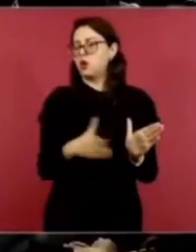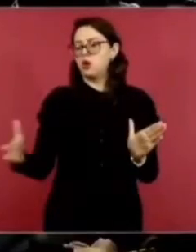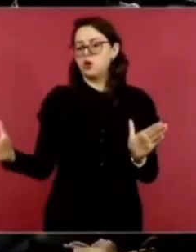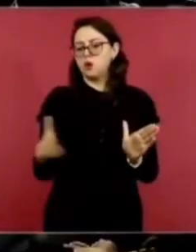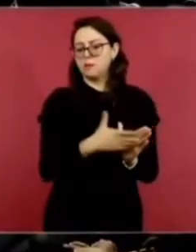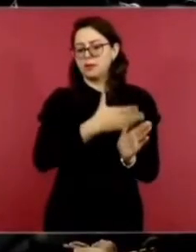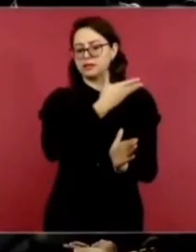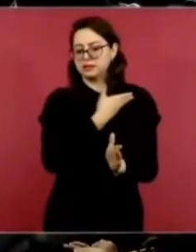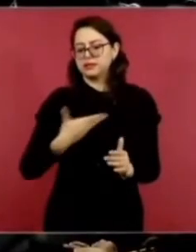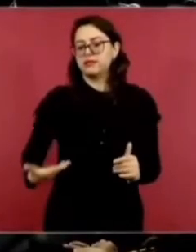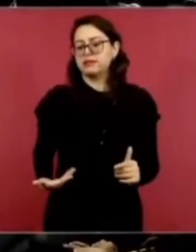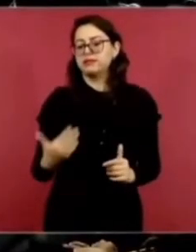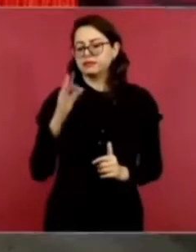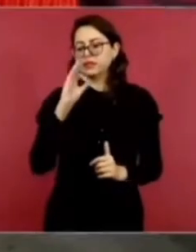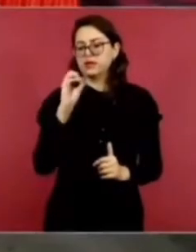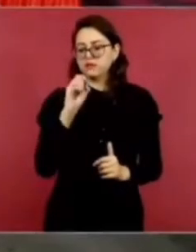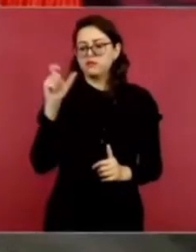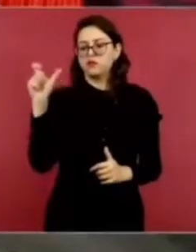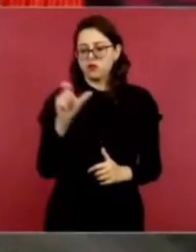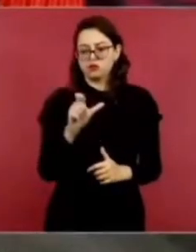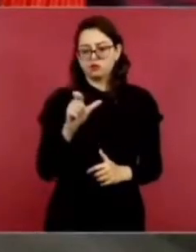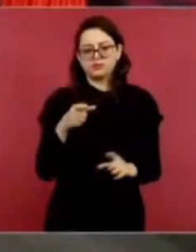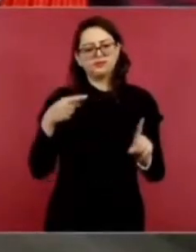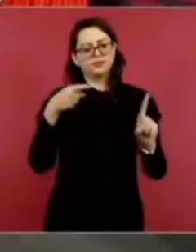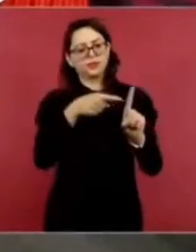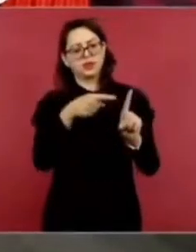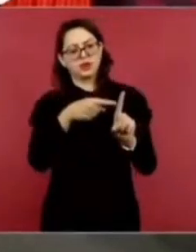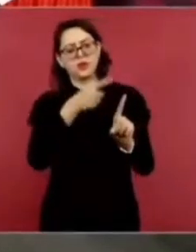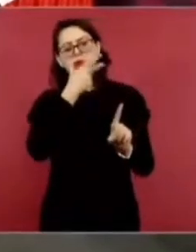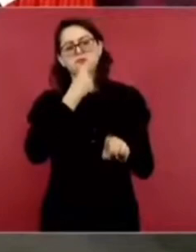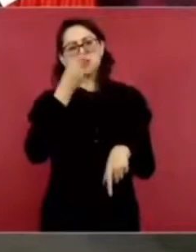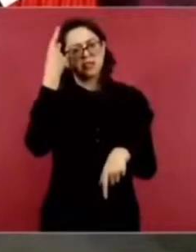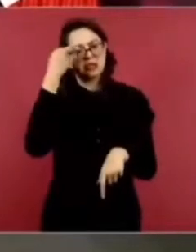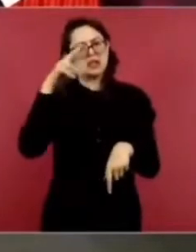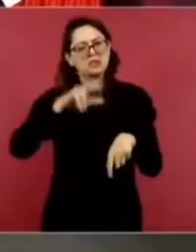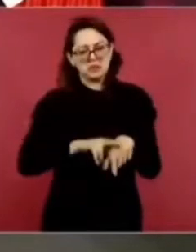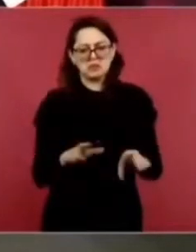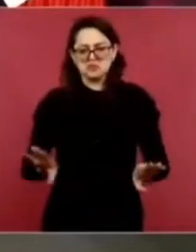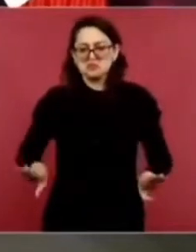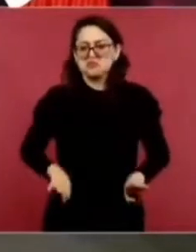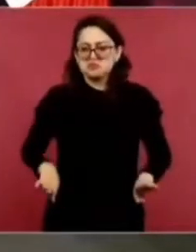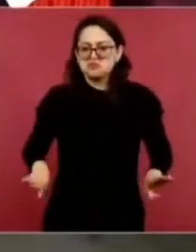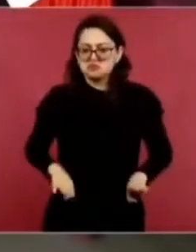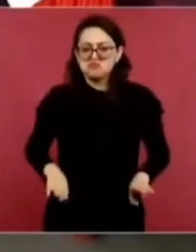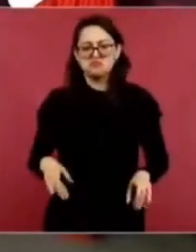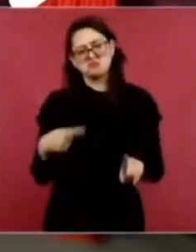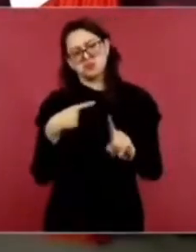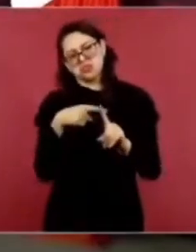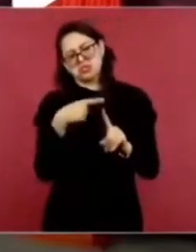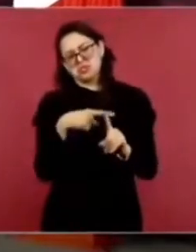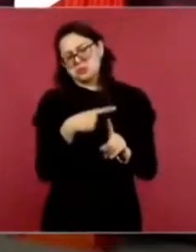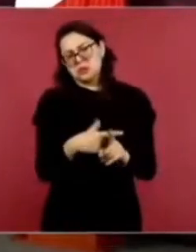ha tenido una actitud muy positiva con nosotros. O sea, este,